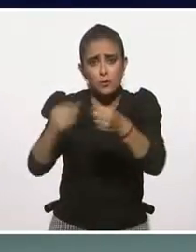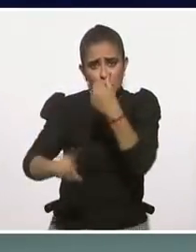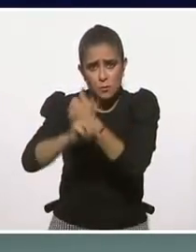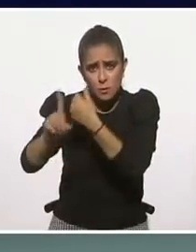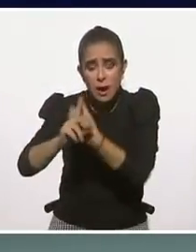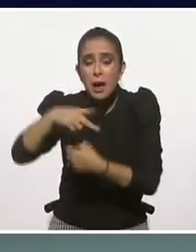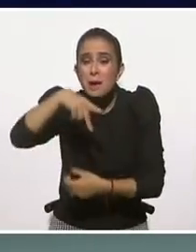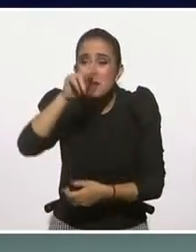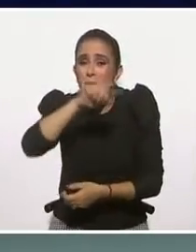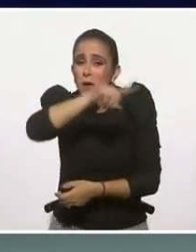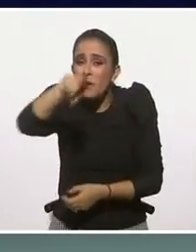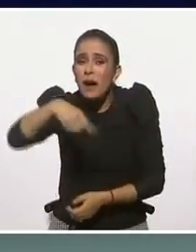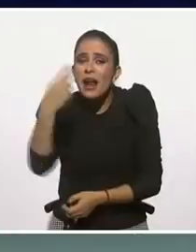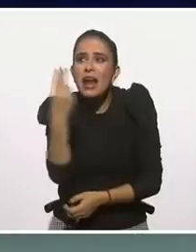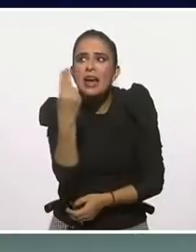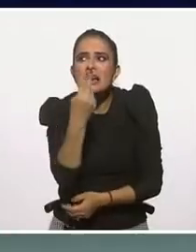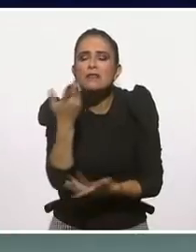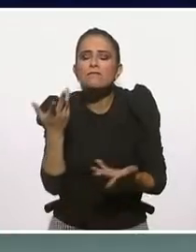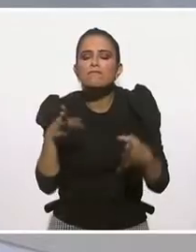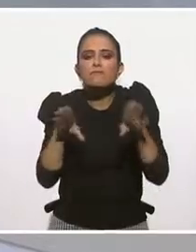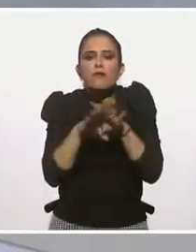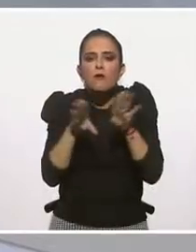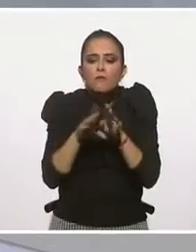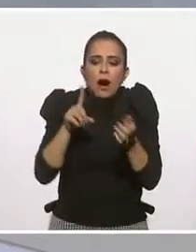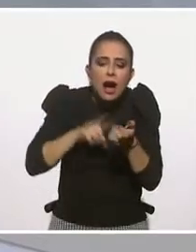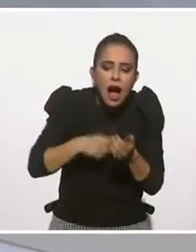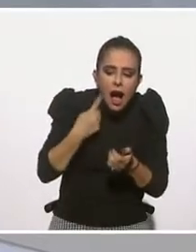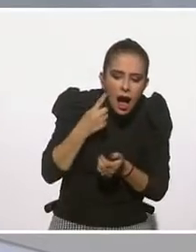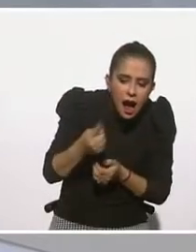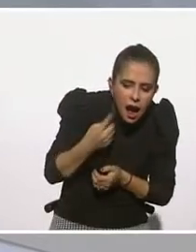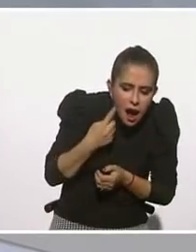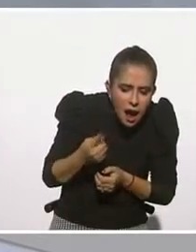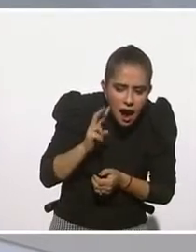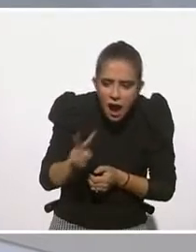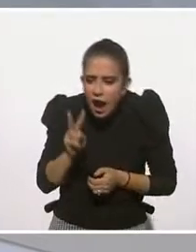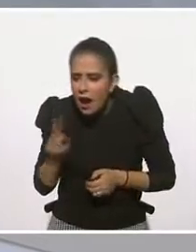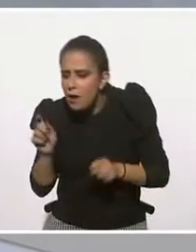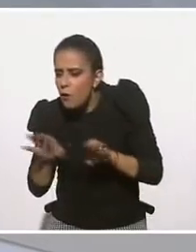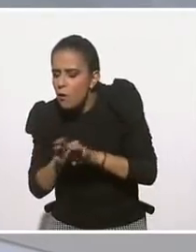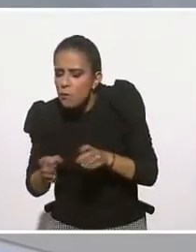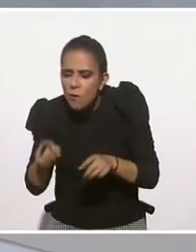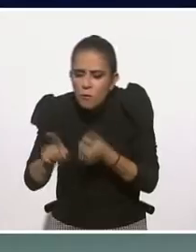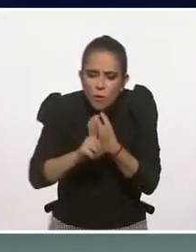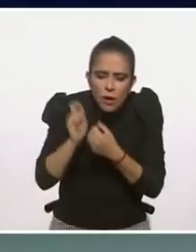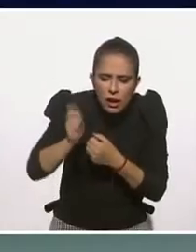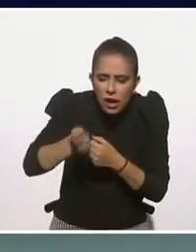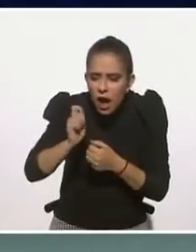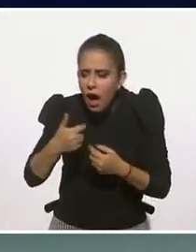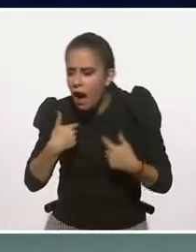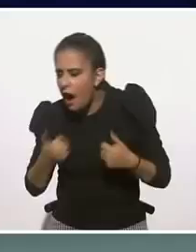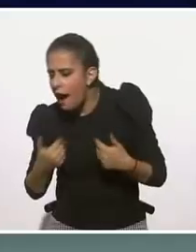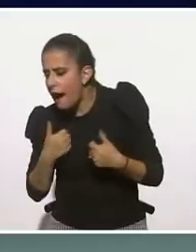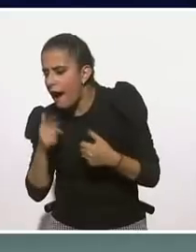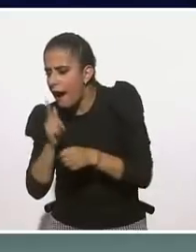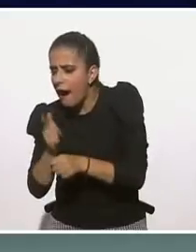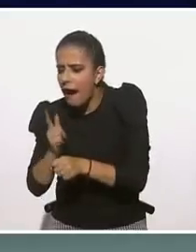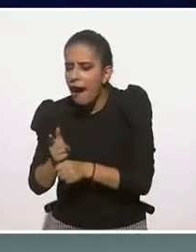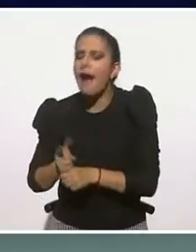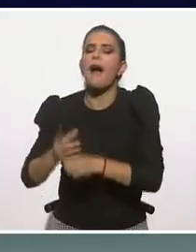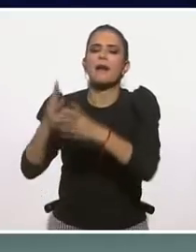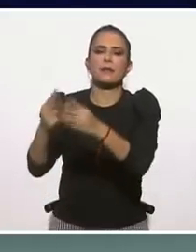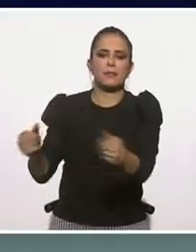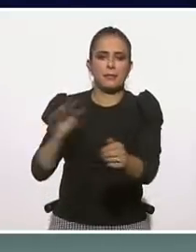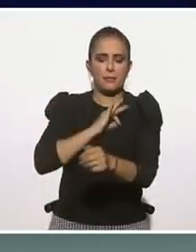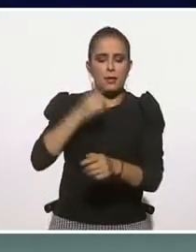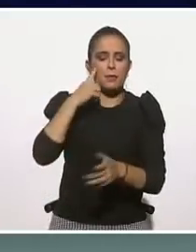chismositos. Es un proceso, de hecho hay tres grandes escuelas que han venido estudiando, justamente como decía, nosotros las agrupamos en la